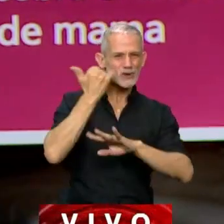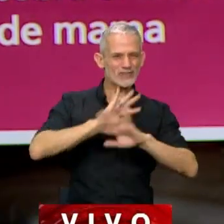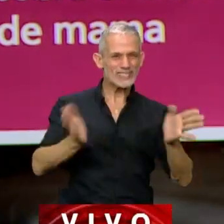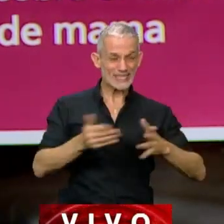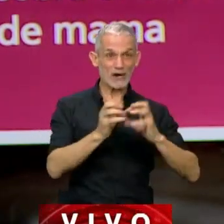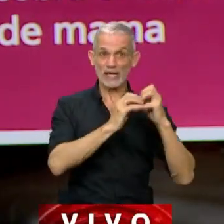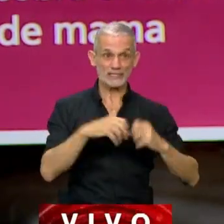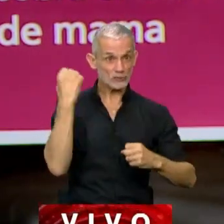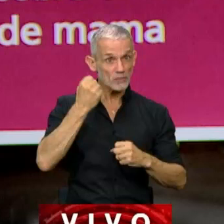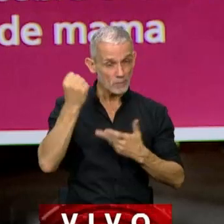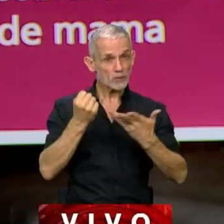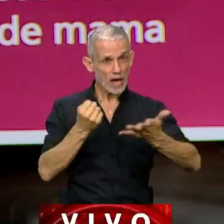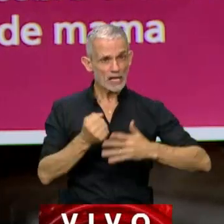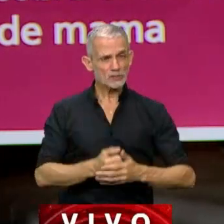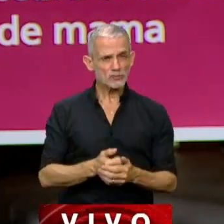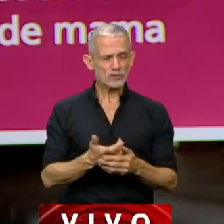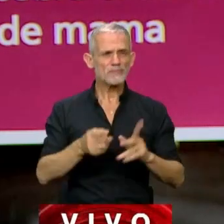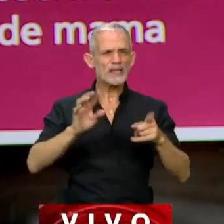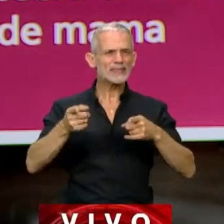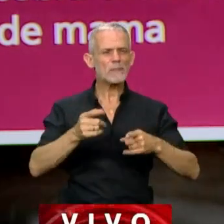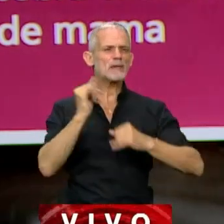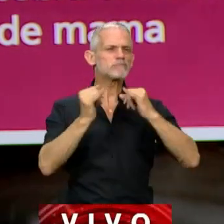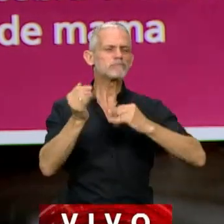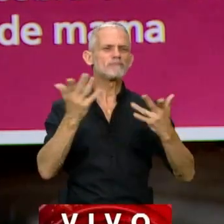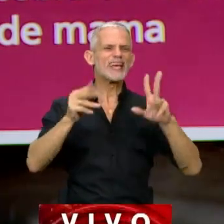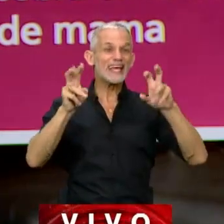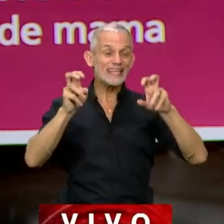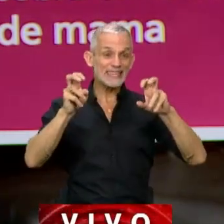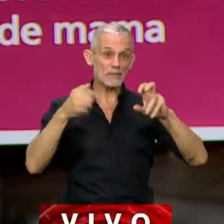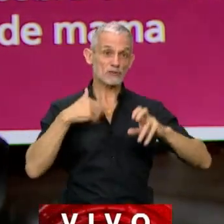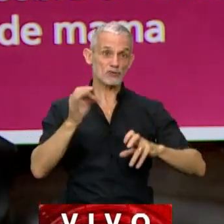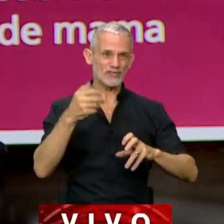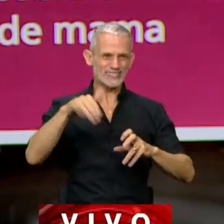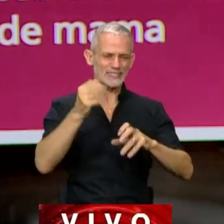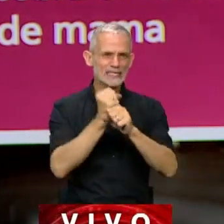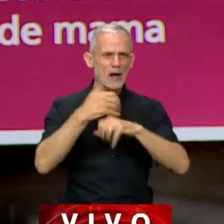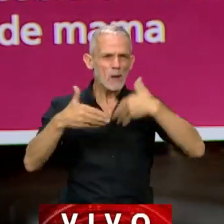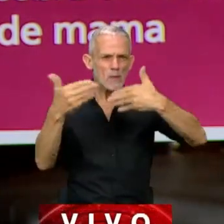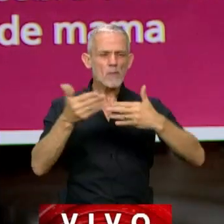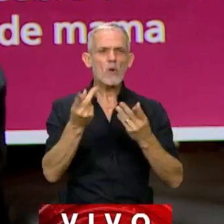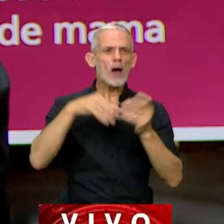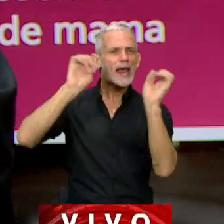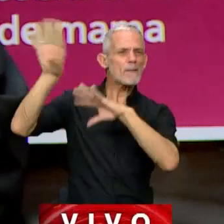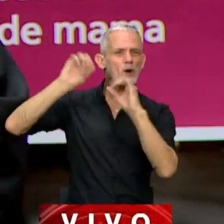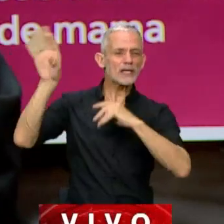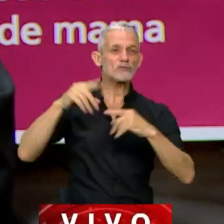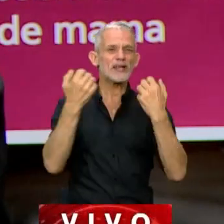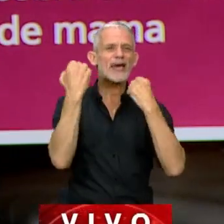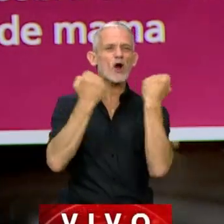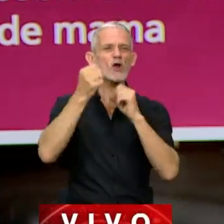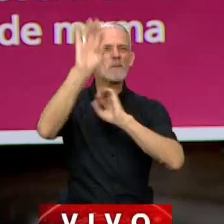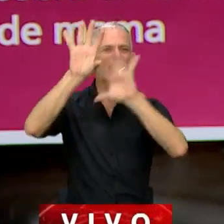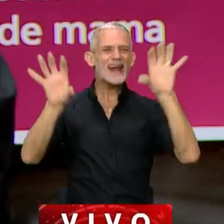que fue una sesión importante. Y podría nombrar un tema que sé que se está trabajando mucho, las exportaciones de las economías